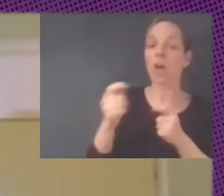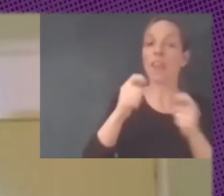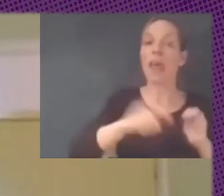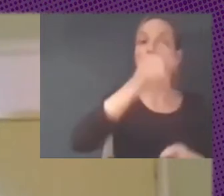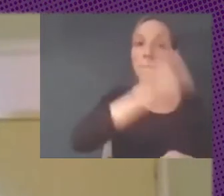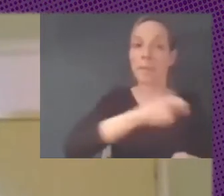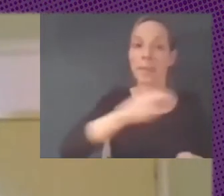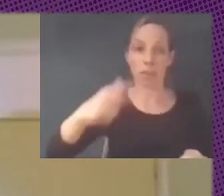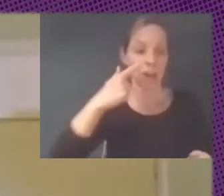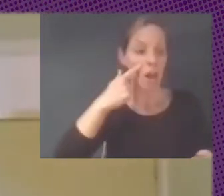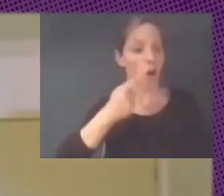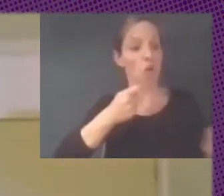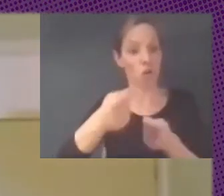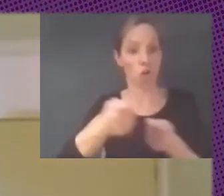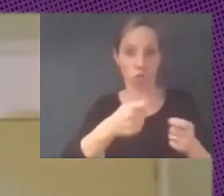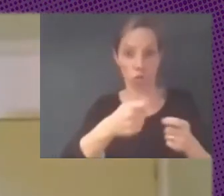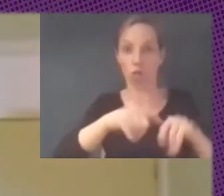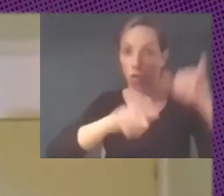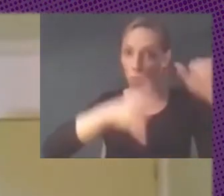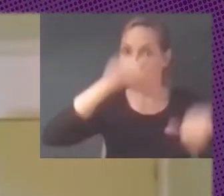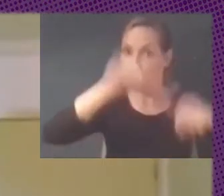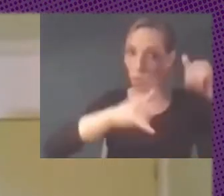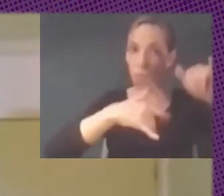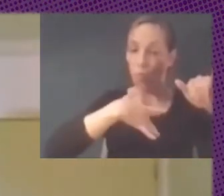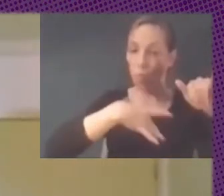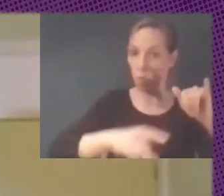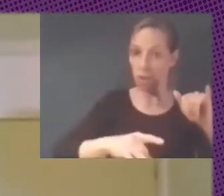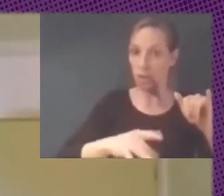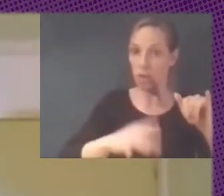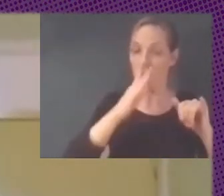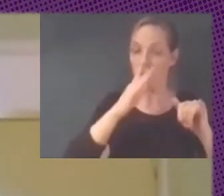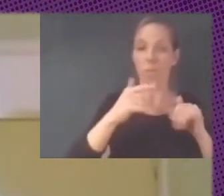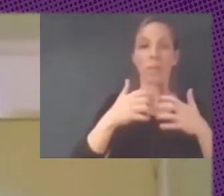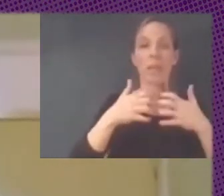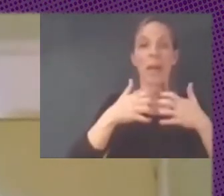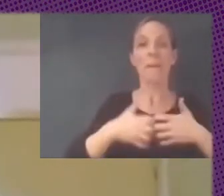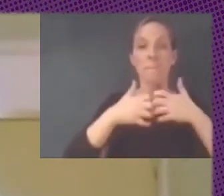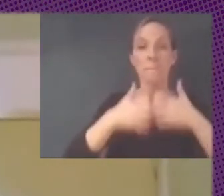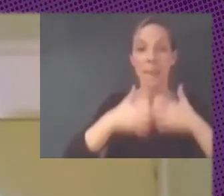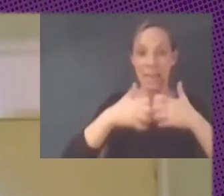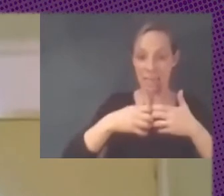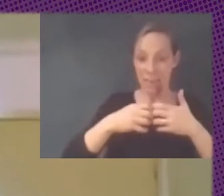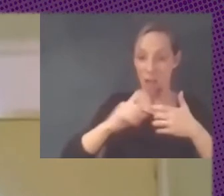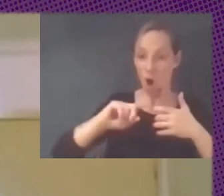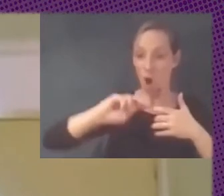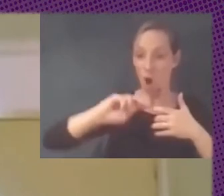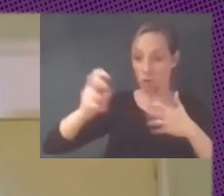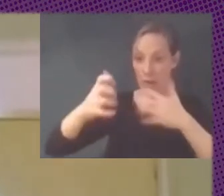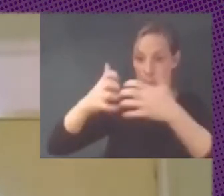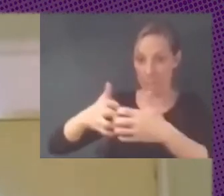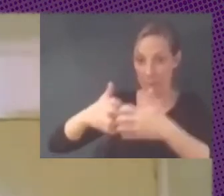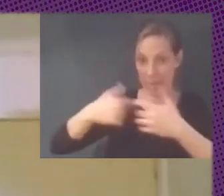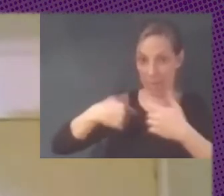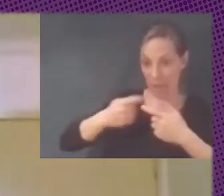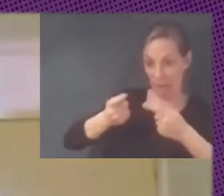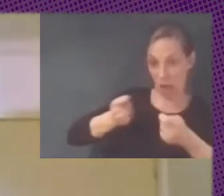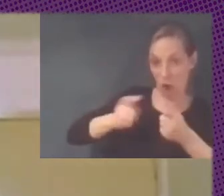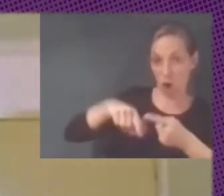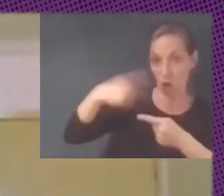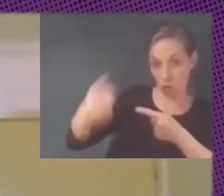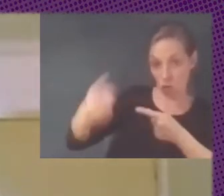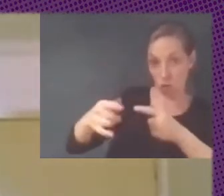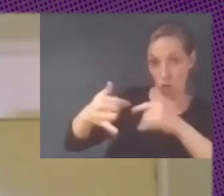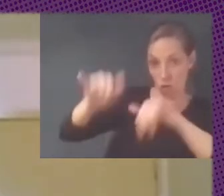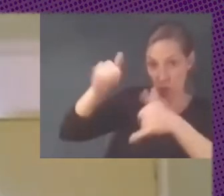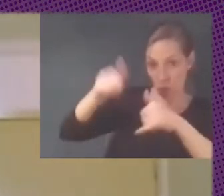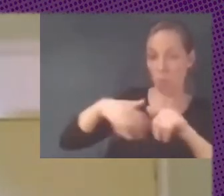ideas pero un algoritmo puede controlar el otro el punto central es acerca